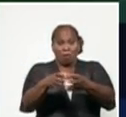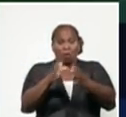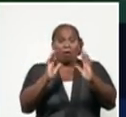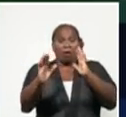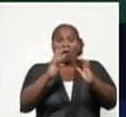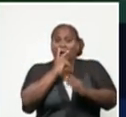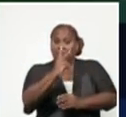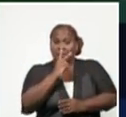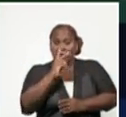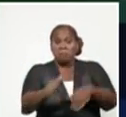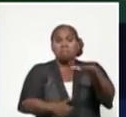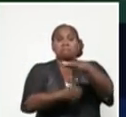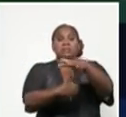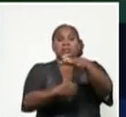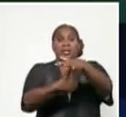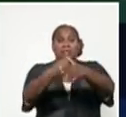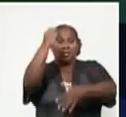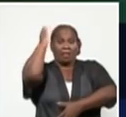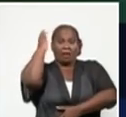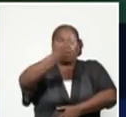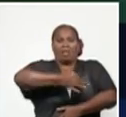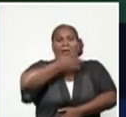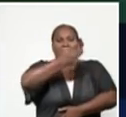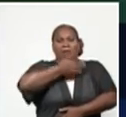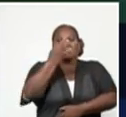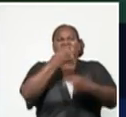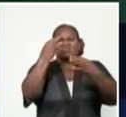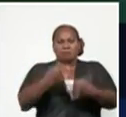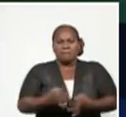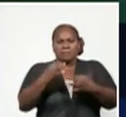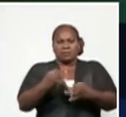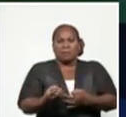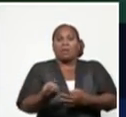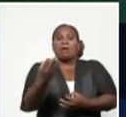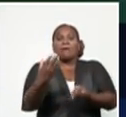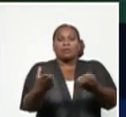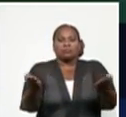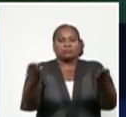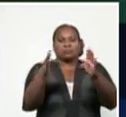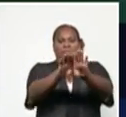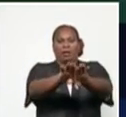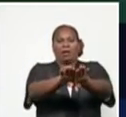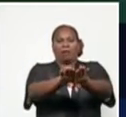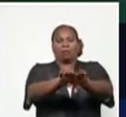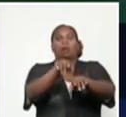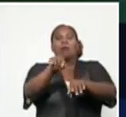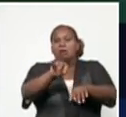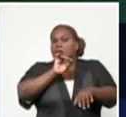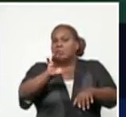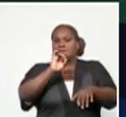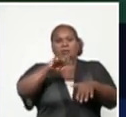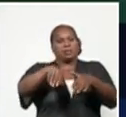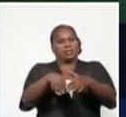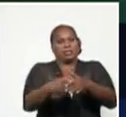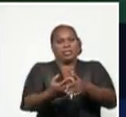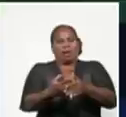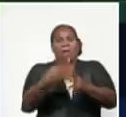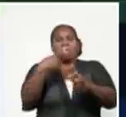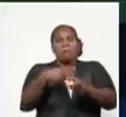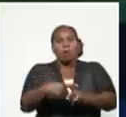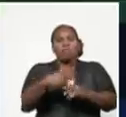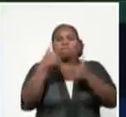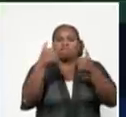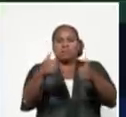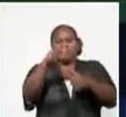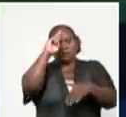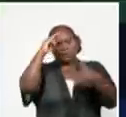presidente en sus intervenciones, que cada vez que aparezca un evento hay que cerrar, hay que ir a la cuarentena por el bien de la salud de